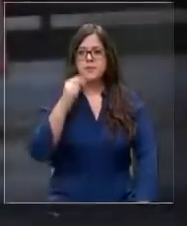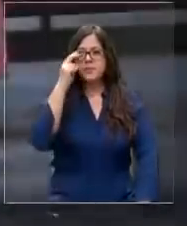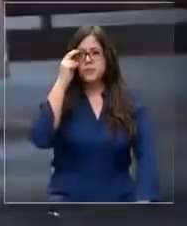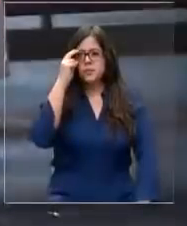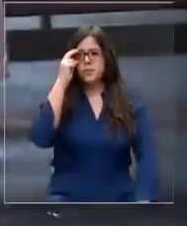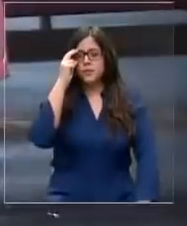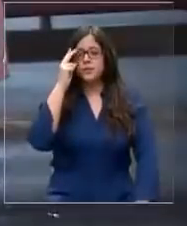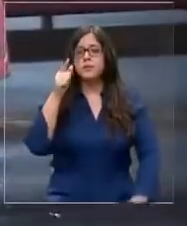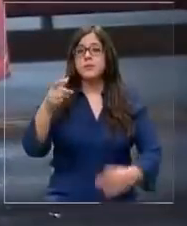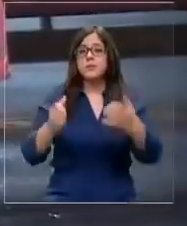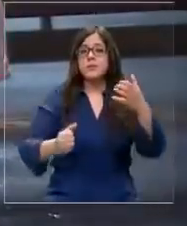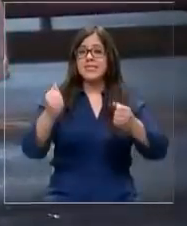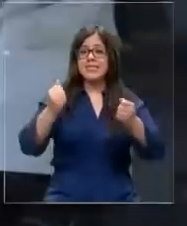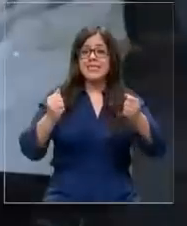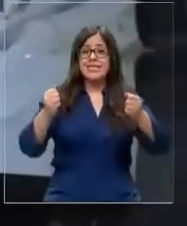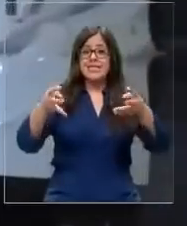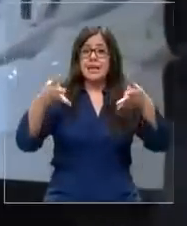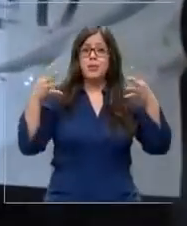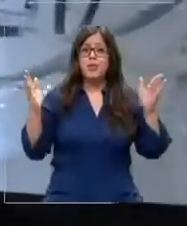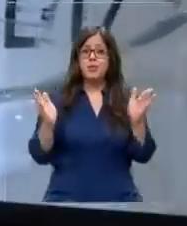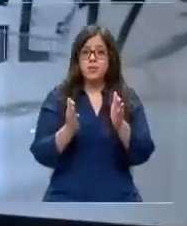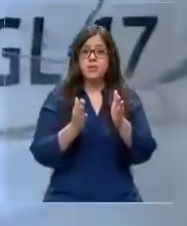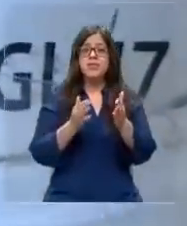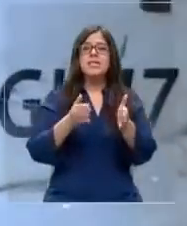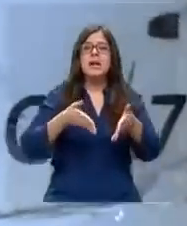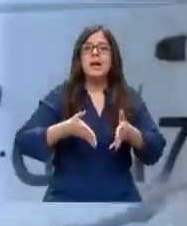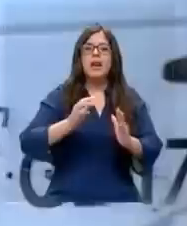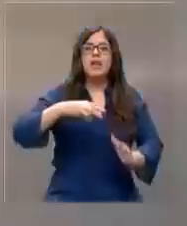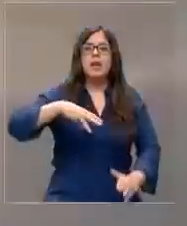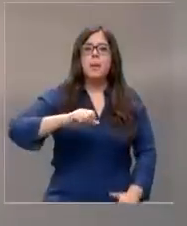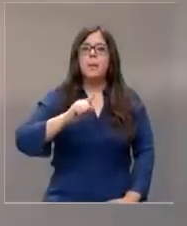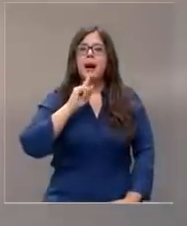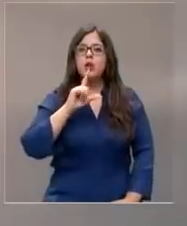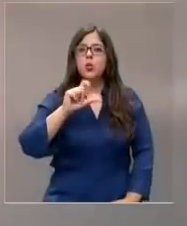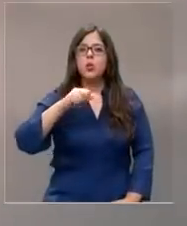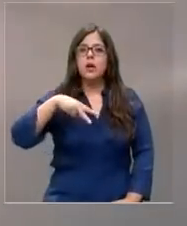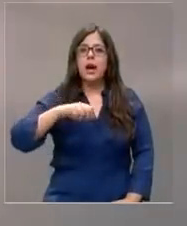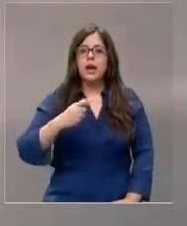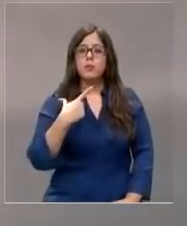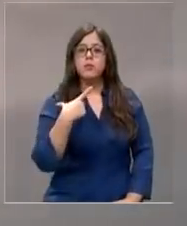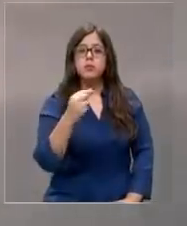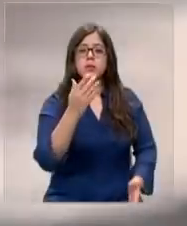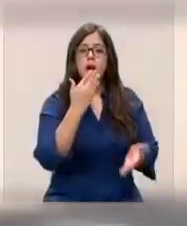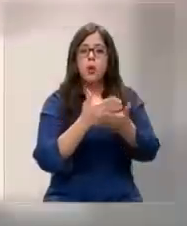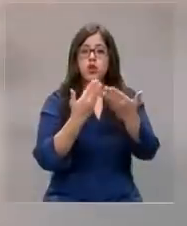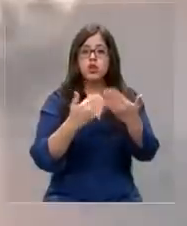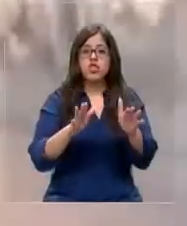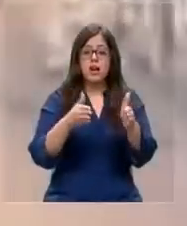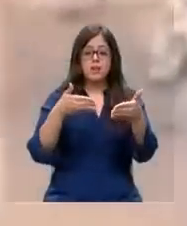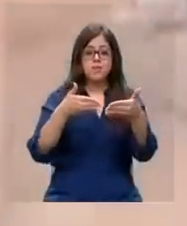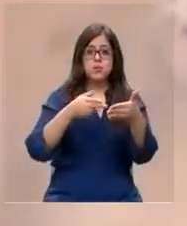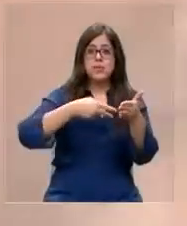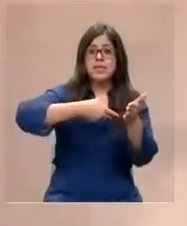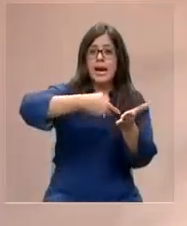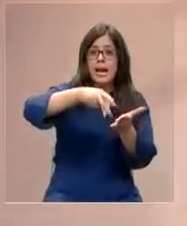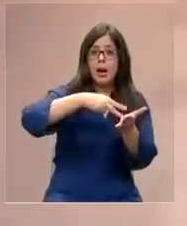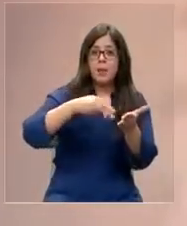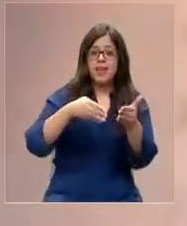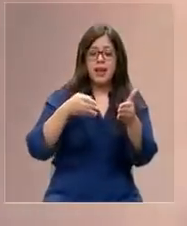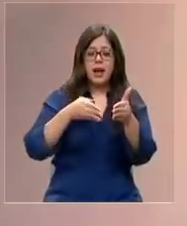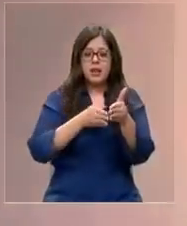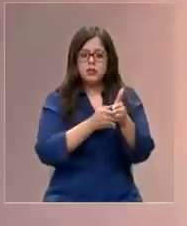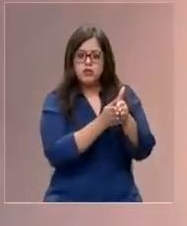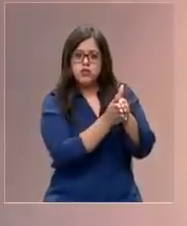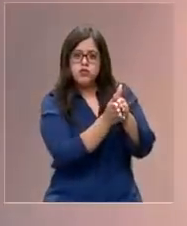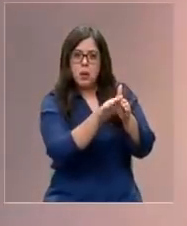Este camión tres cuartos venía subiendo por Matucana a excesos de velocidad cuando al llegar a la intersección con la Alameda perdió el control del